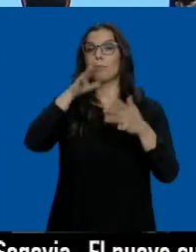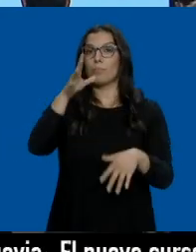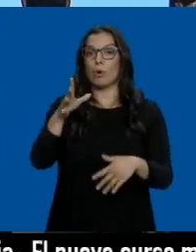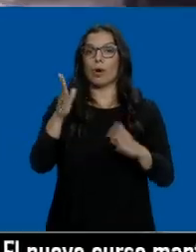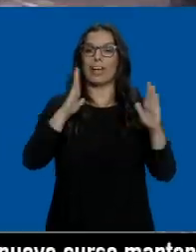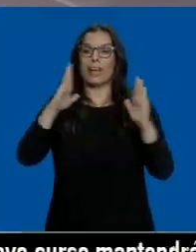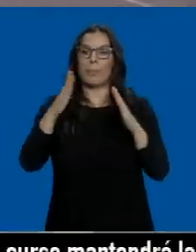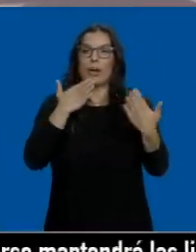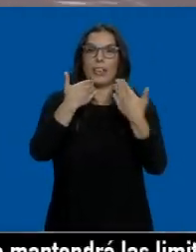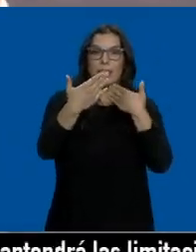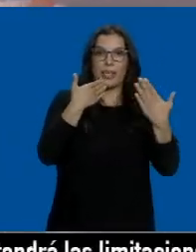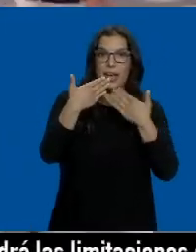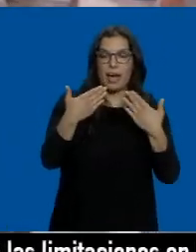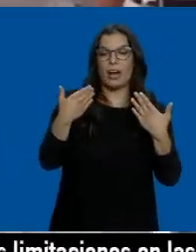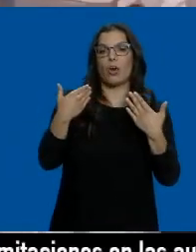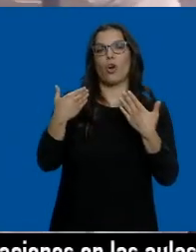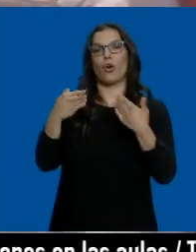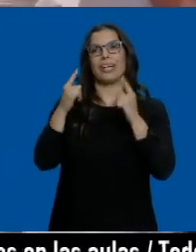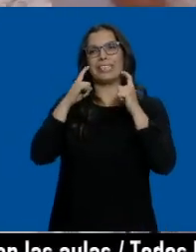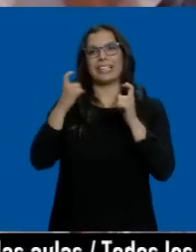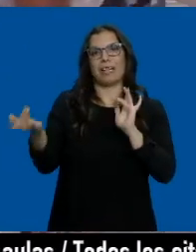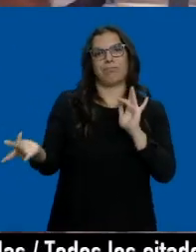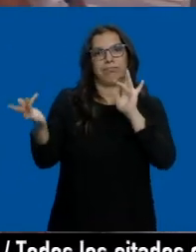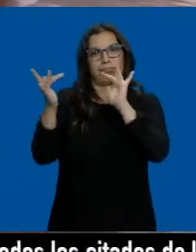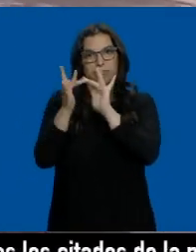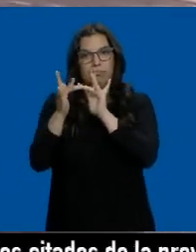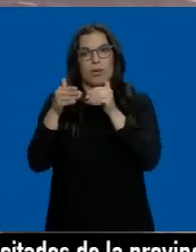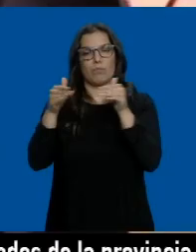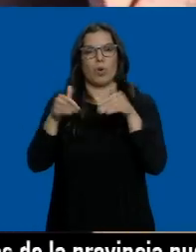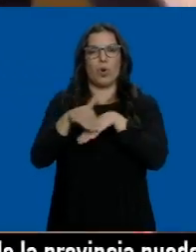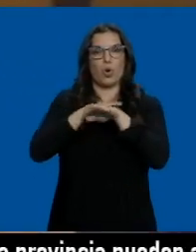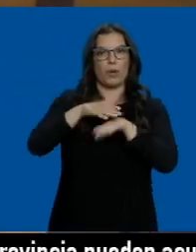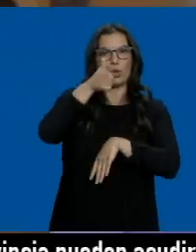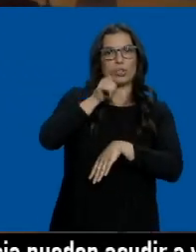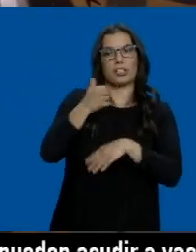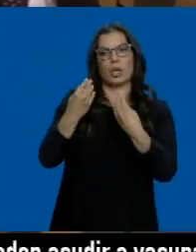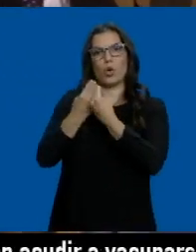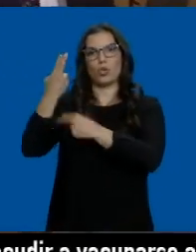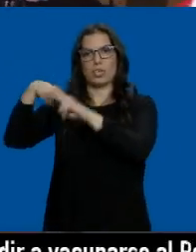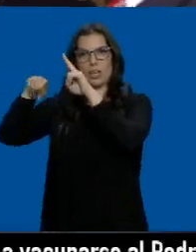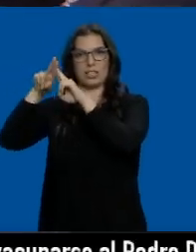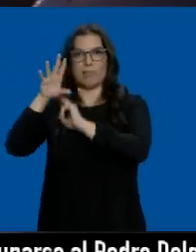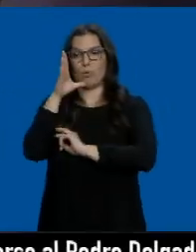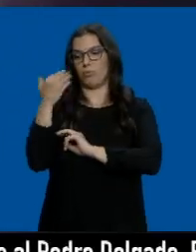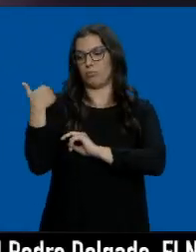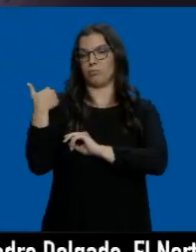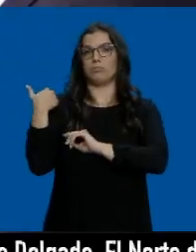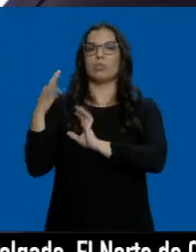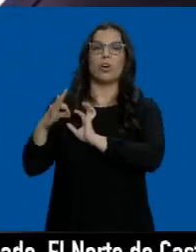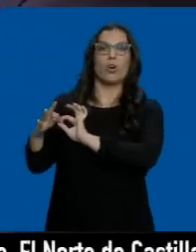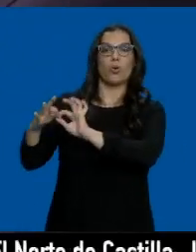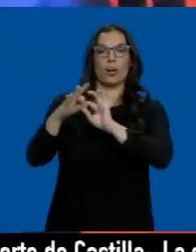de diálogo y distensión abierta por el Ejecutivo de Pedro Sánchez con la Generalitat, tras la formación de la coalición